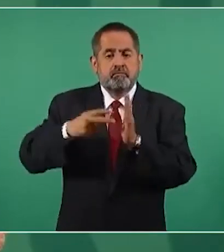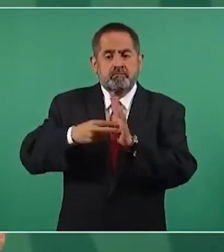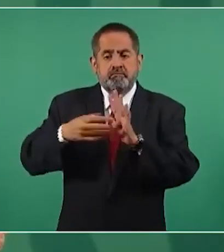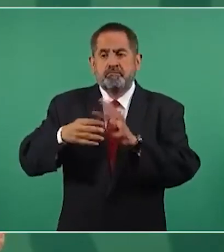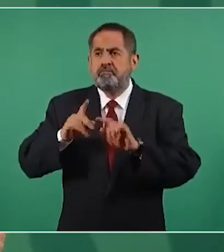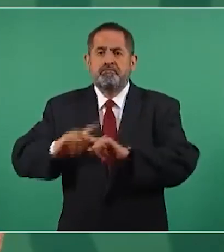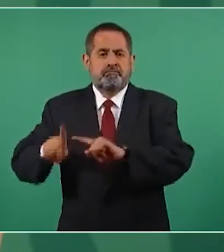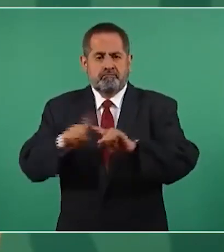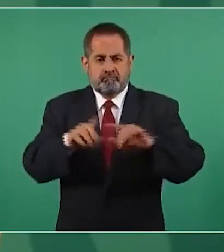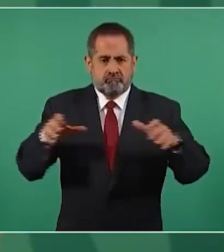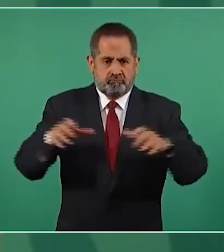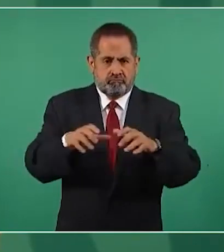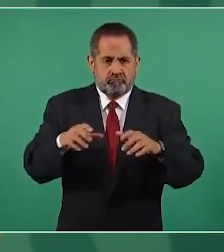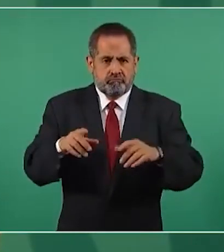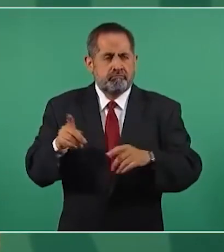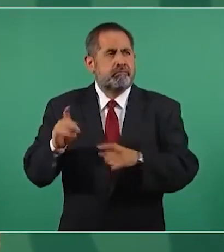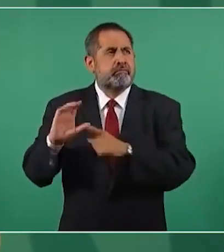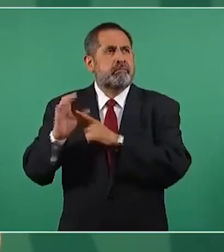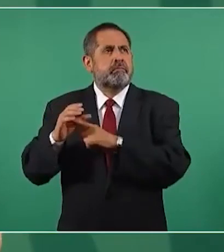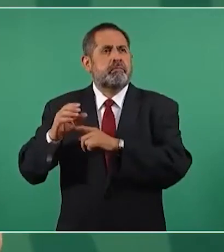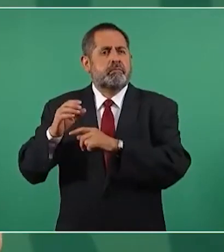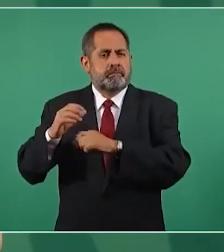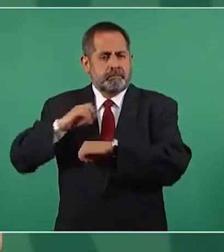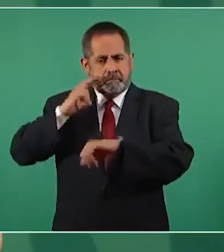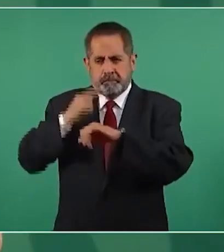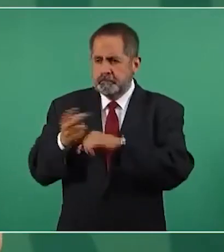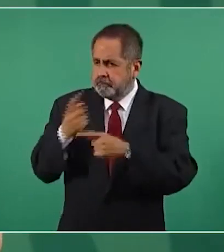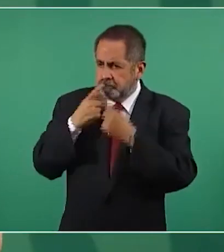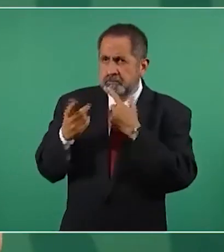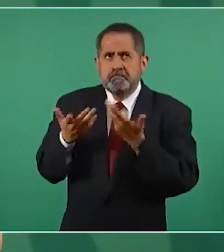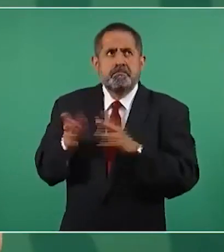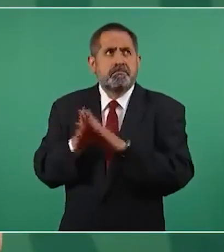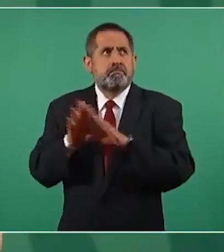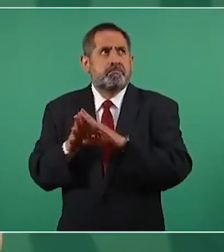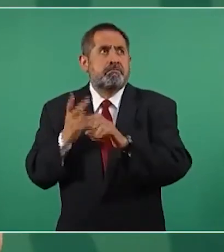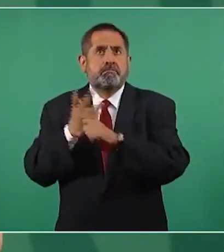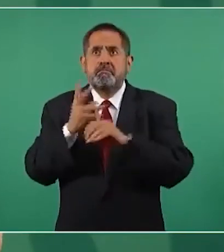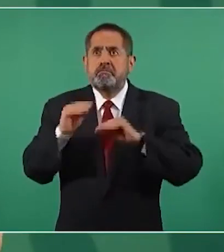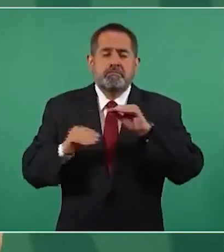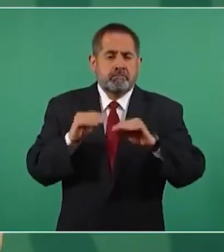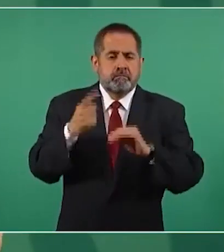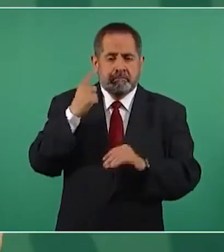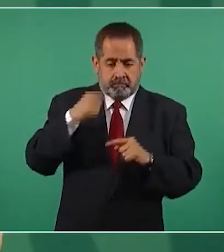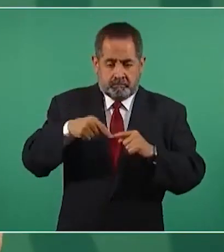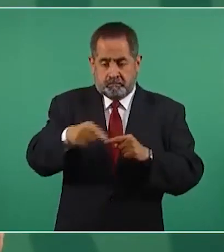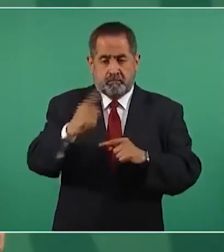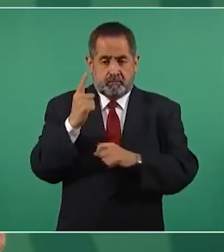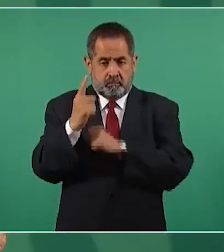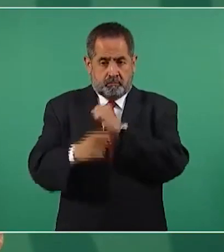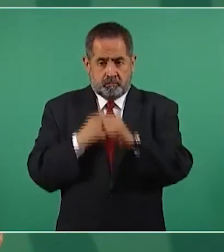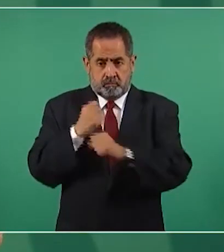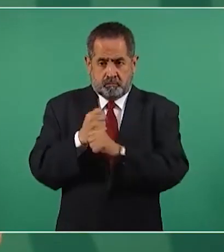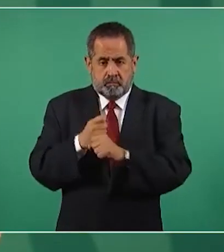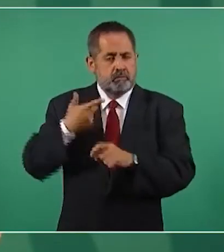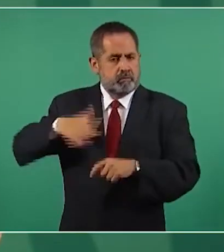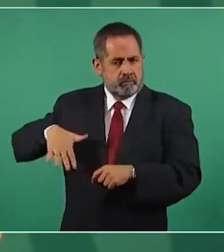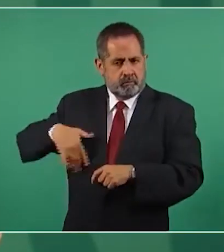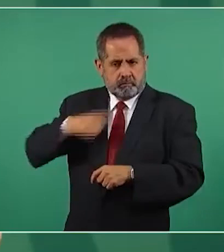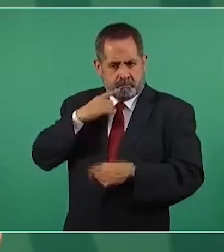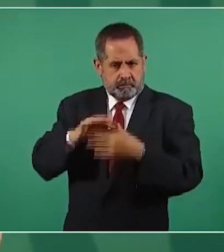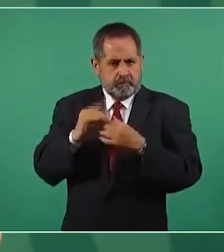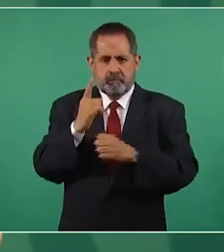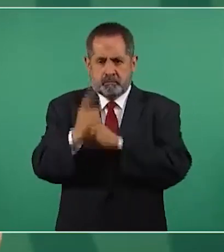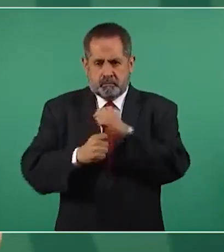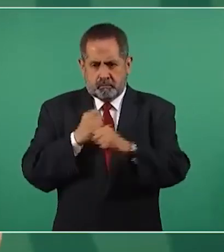de la comisión encargada, para que en un año, como lo dijimos aquí,